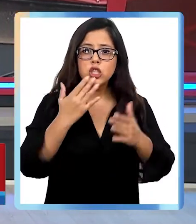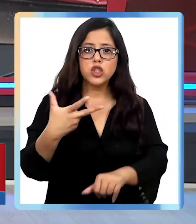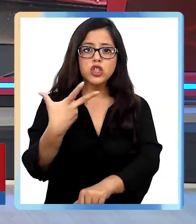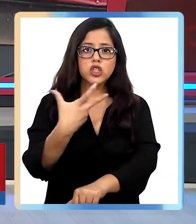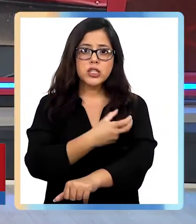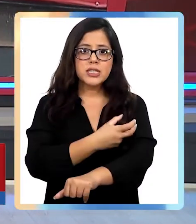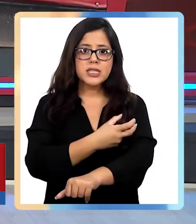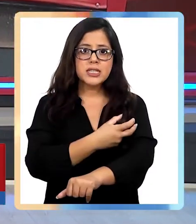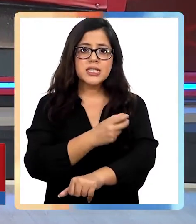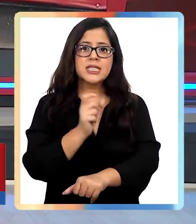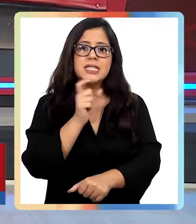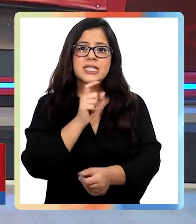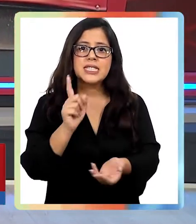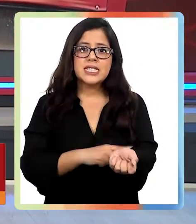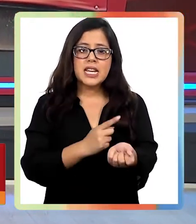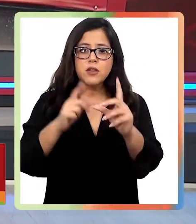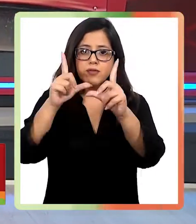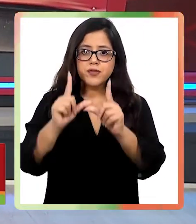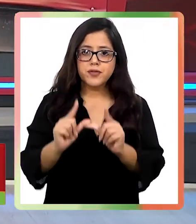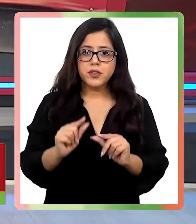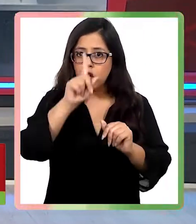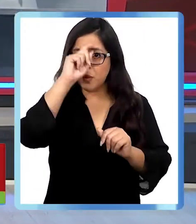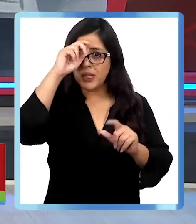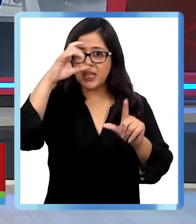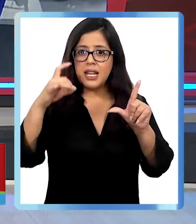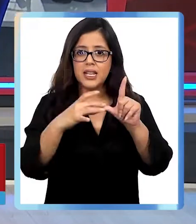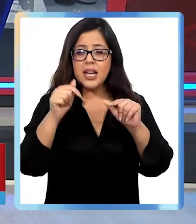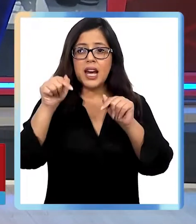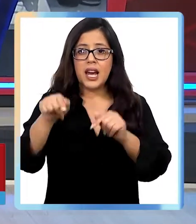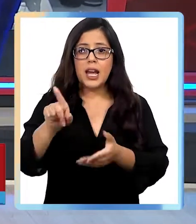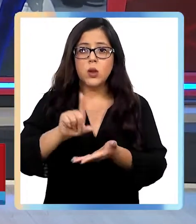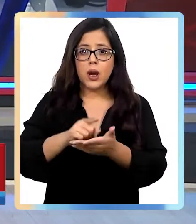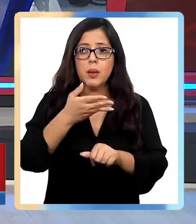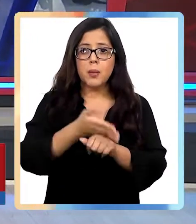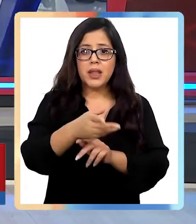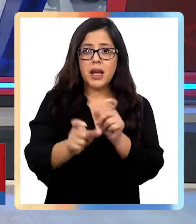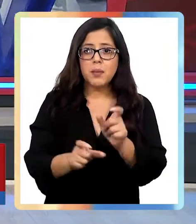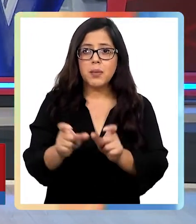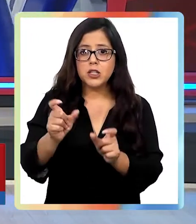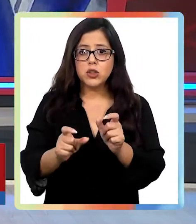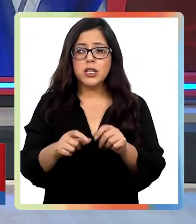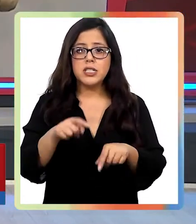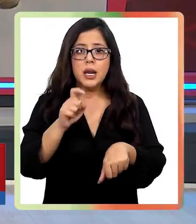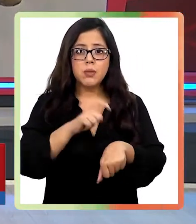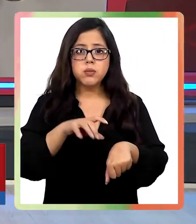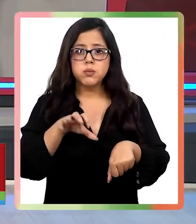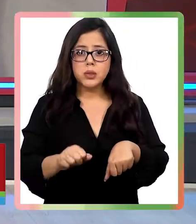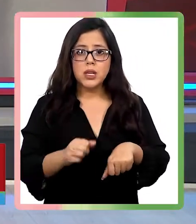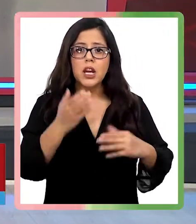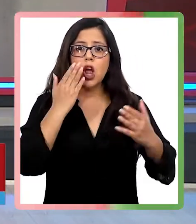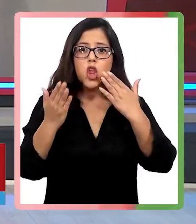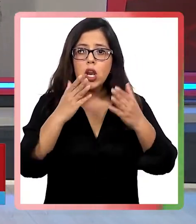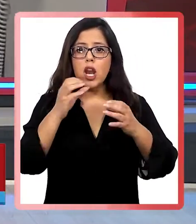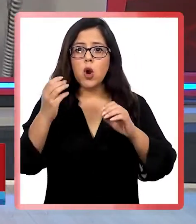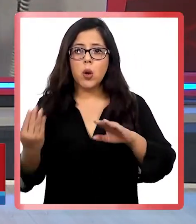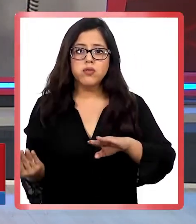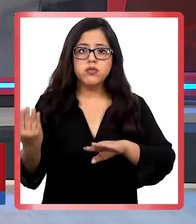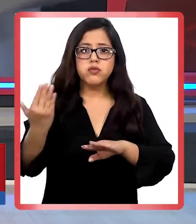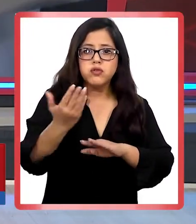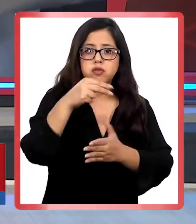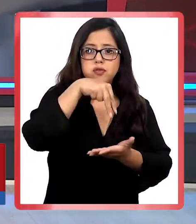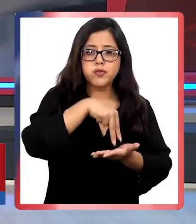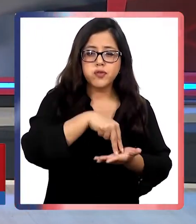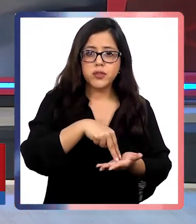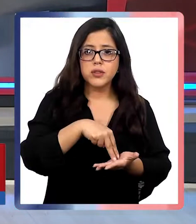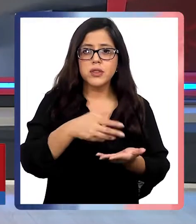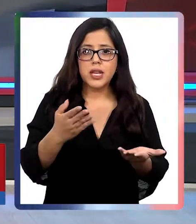por ejemplo, en el Hospital de Linares. El recinto de salud llama a las personas a que agenden una hora para donar o asistan presencialmente para mantener